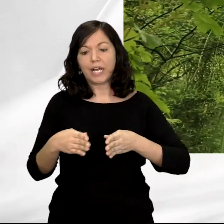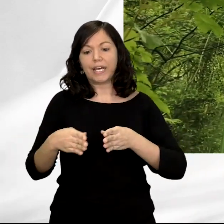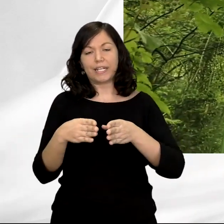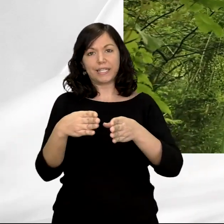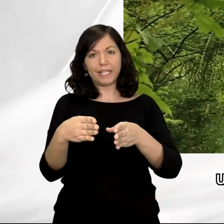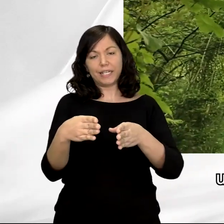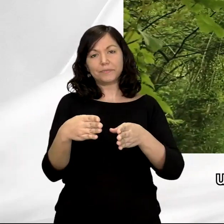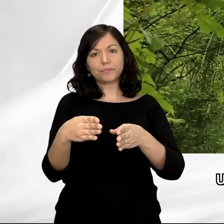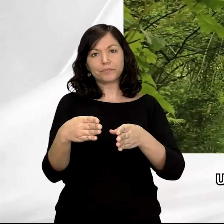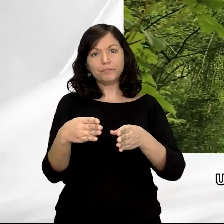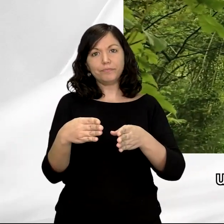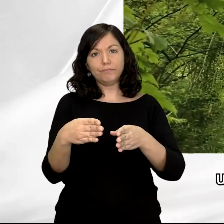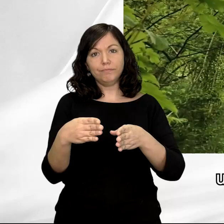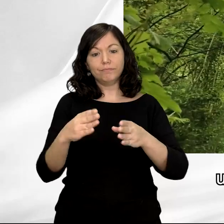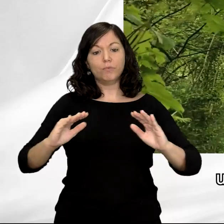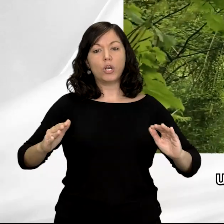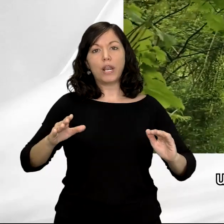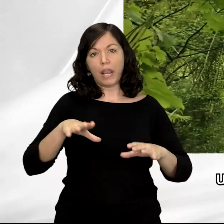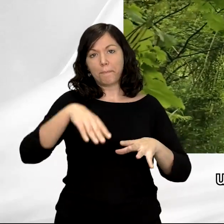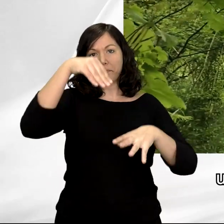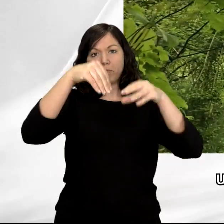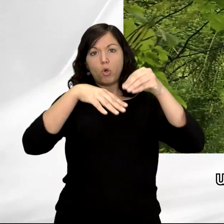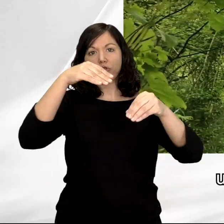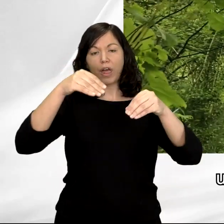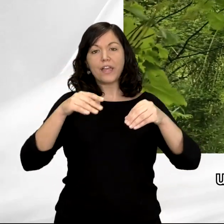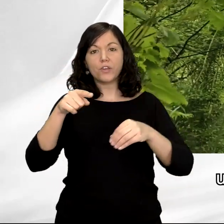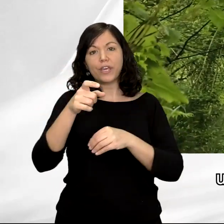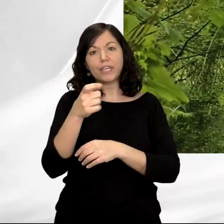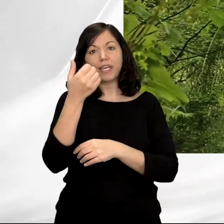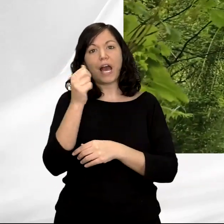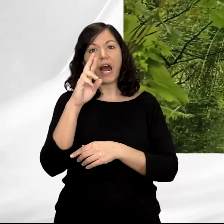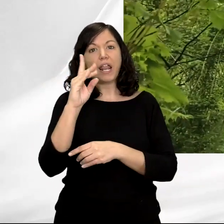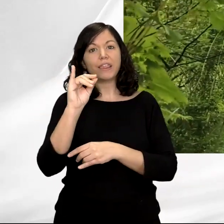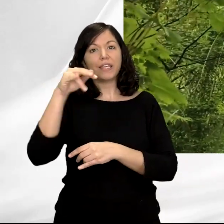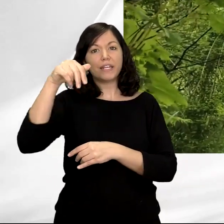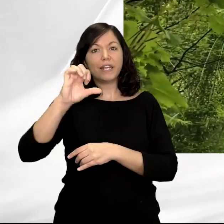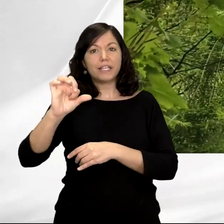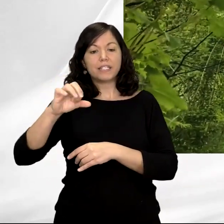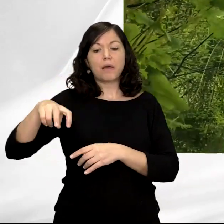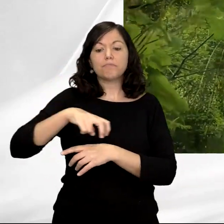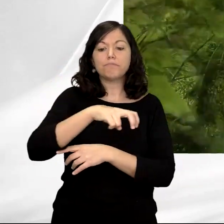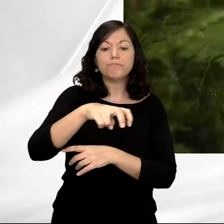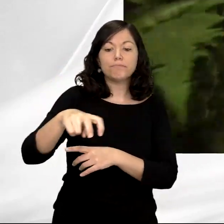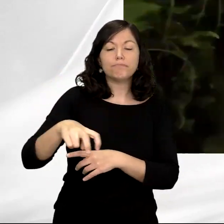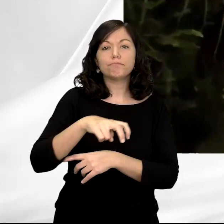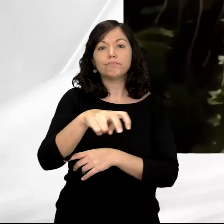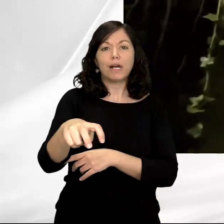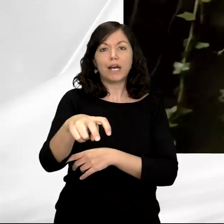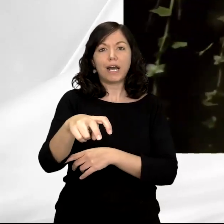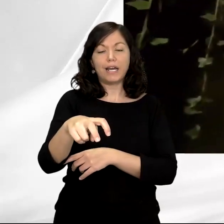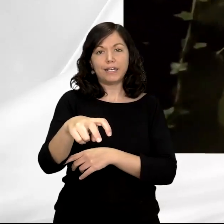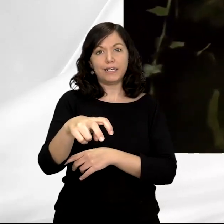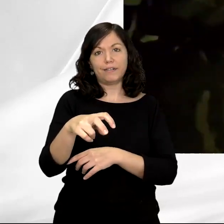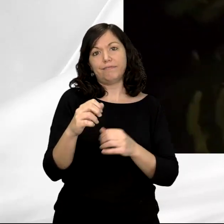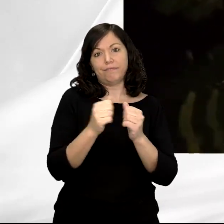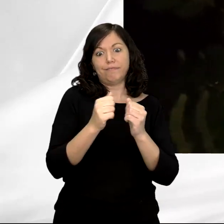acondicionaron una carretera en la parte alta de la montaña, que permitía desde ahí, desde Ardines, bajando por un camino a través de la ladera de